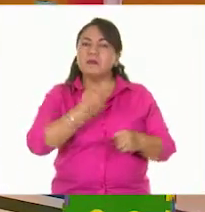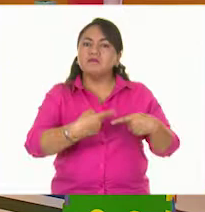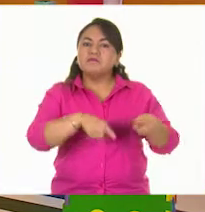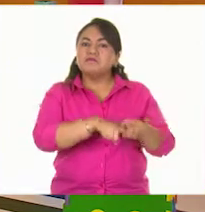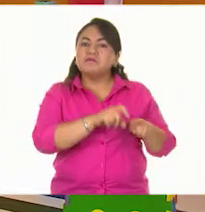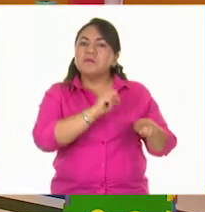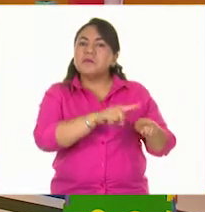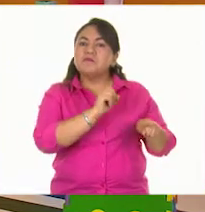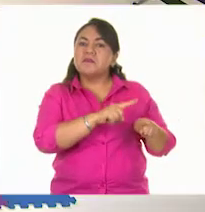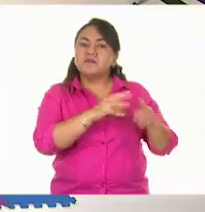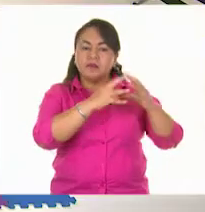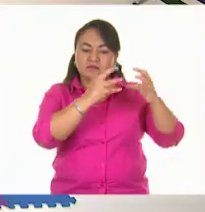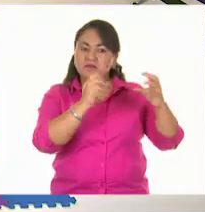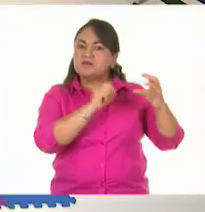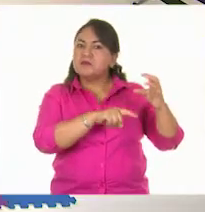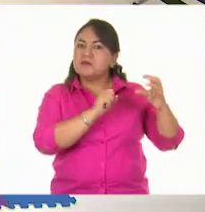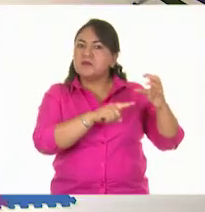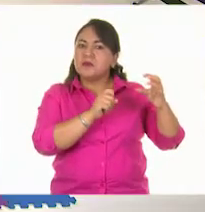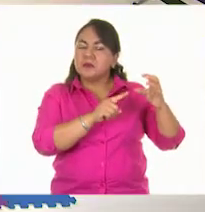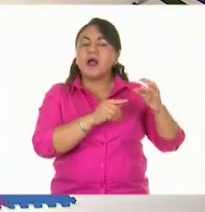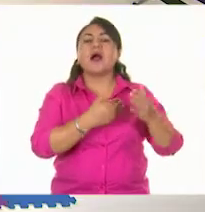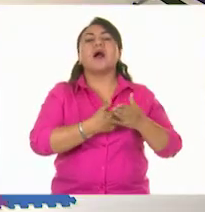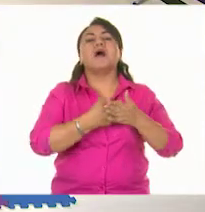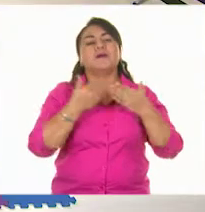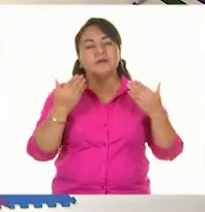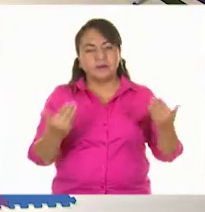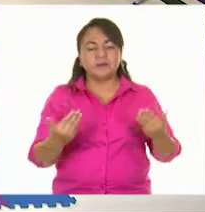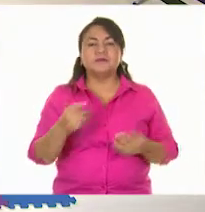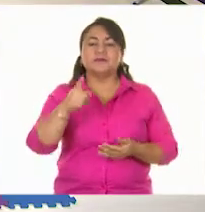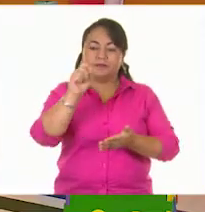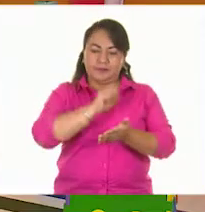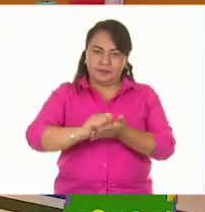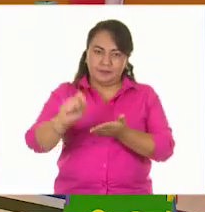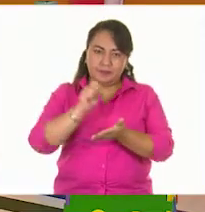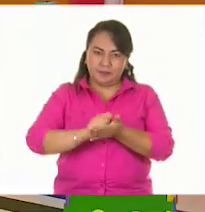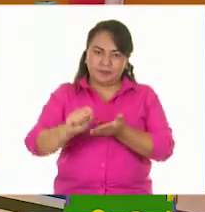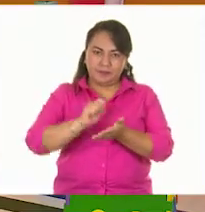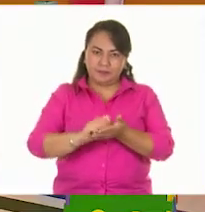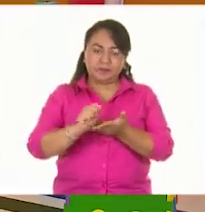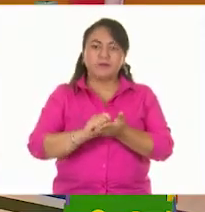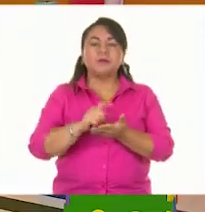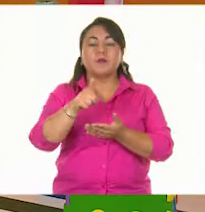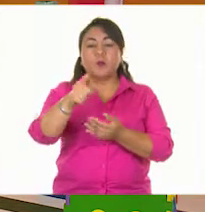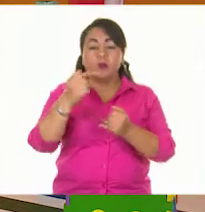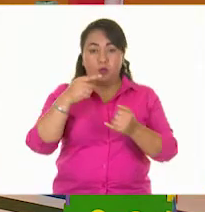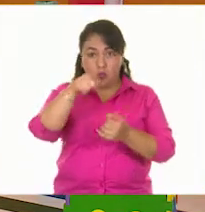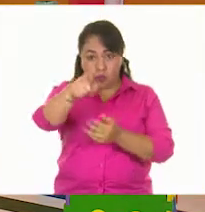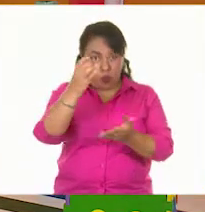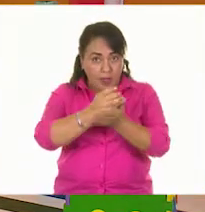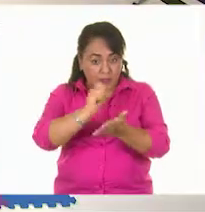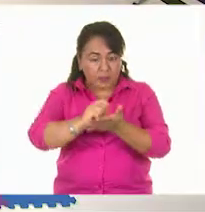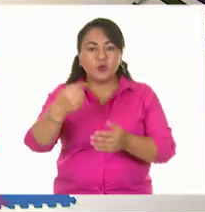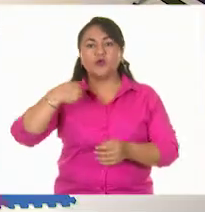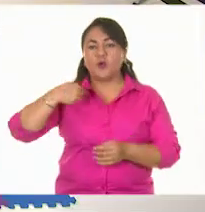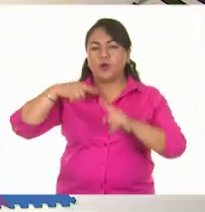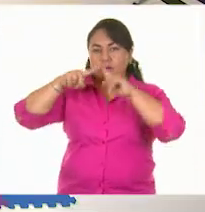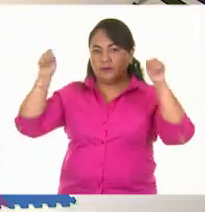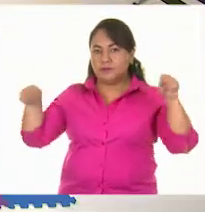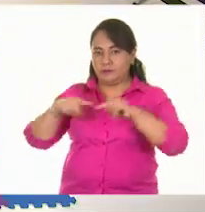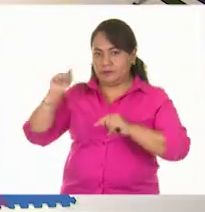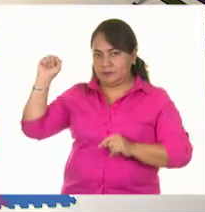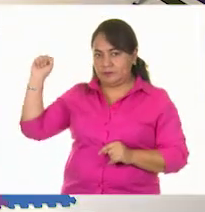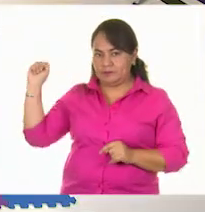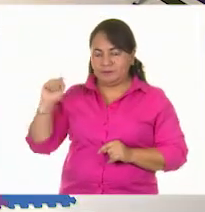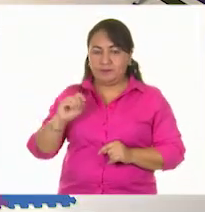una forma definida. ¿Qué les parece si ustedes y yo lo escribimos ustedes en su cuaderno y yo aquí en mi tabla? ¿Me ayudan?